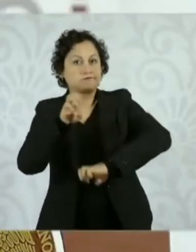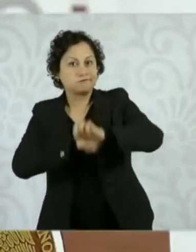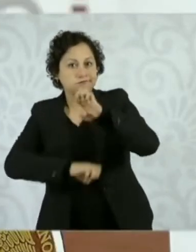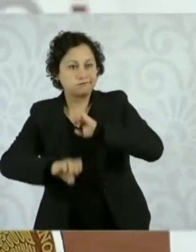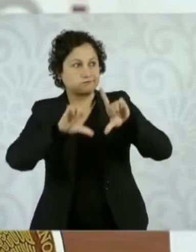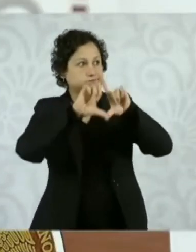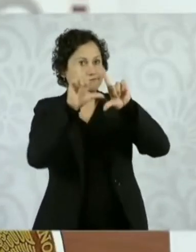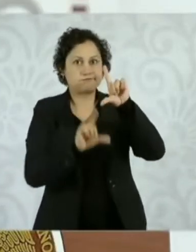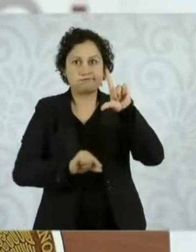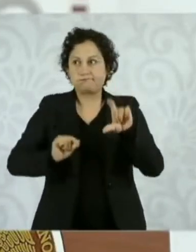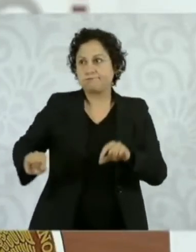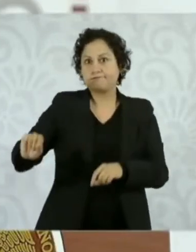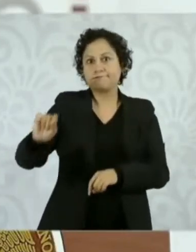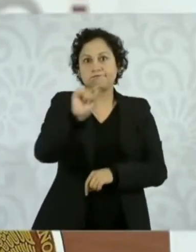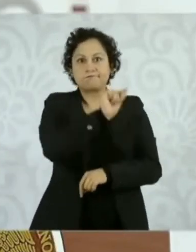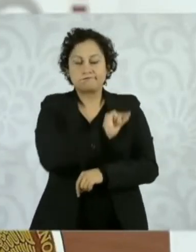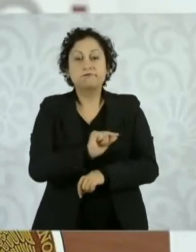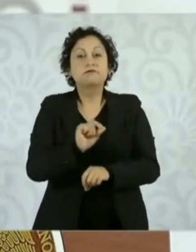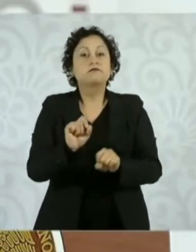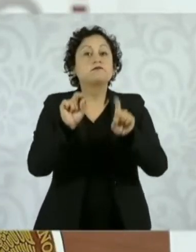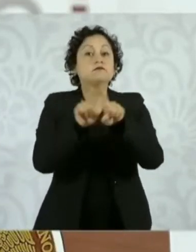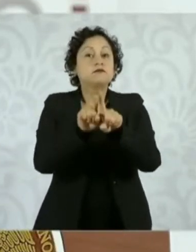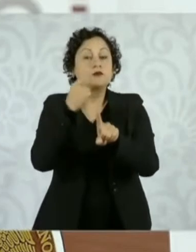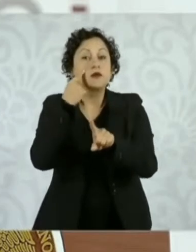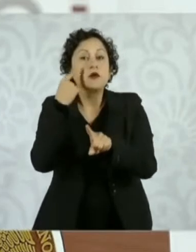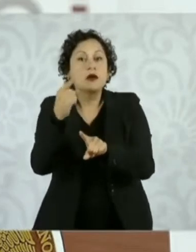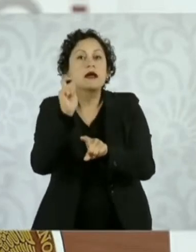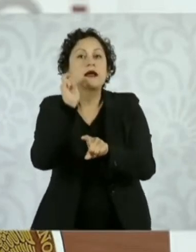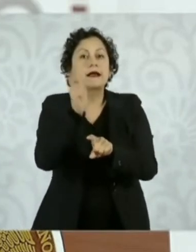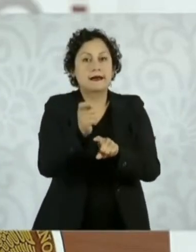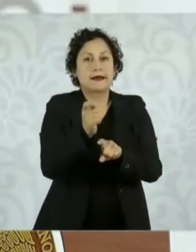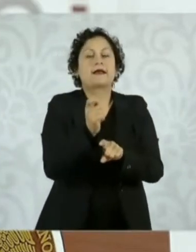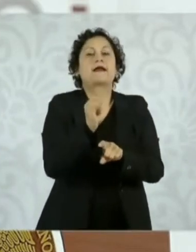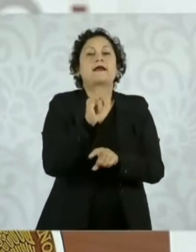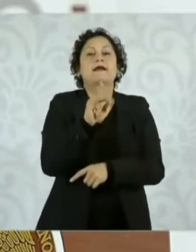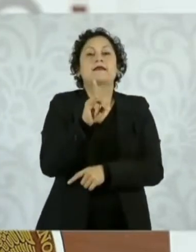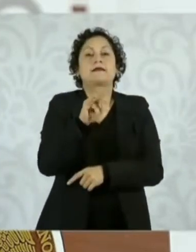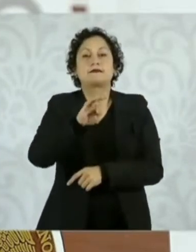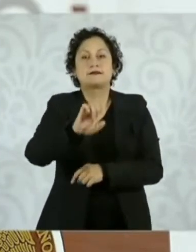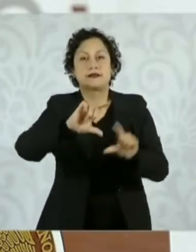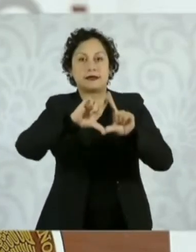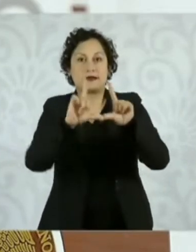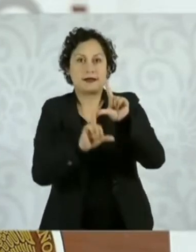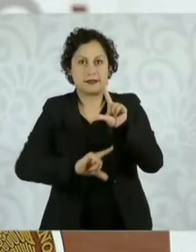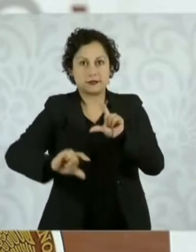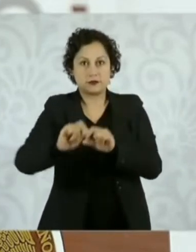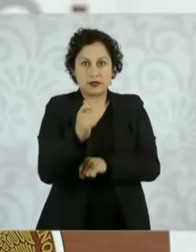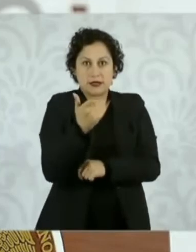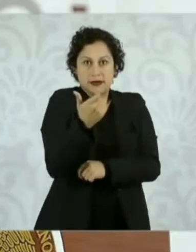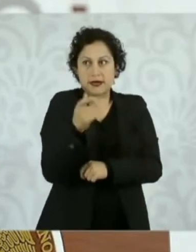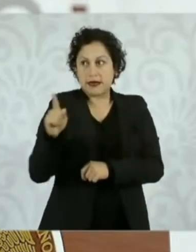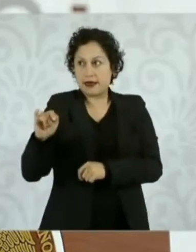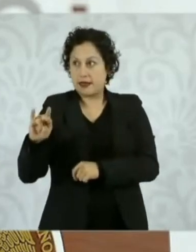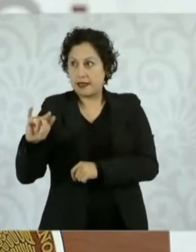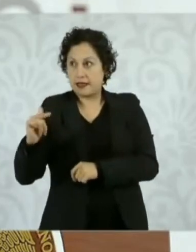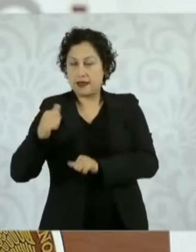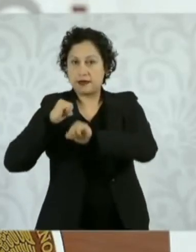mantenido estables en comparación con el Índice Nacional de Precios al Consumidor publicado por el INEGI.